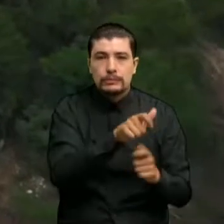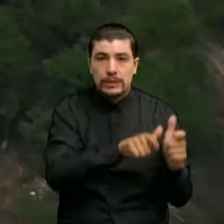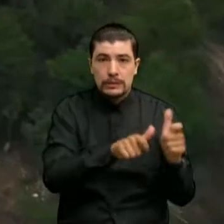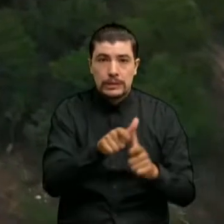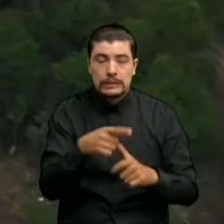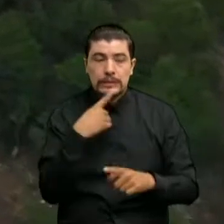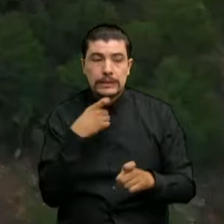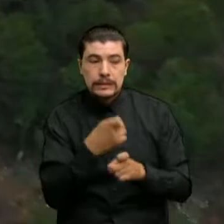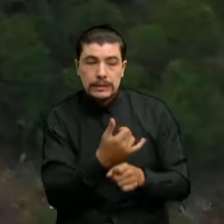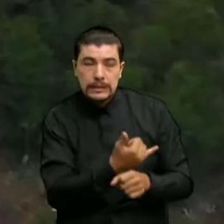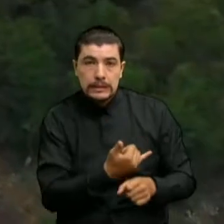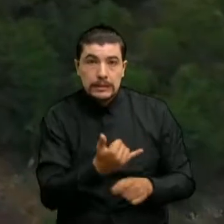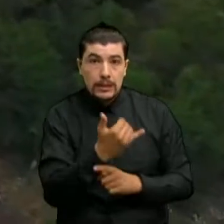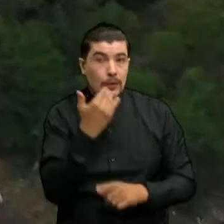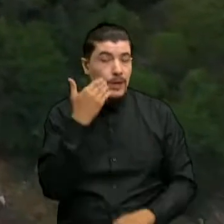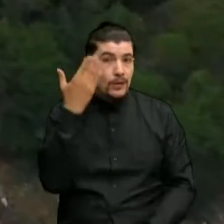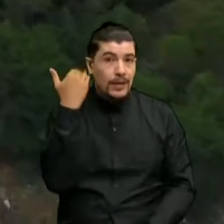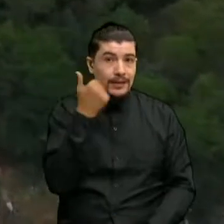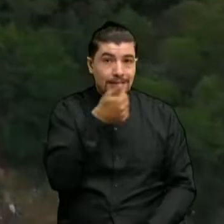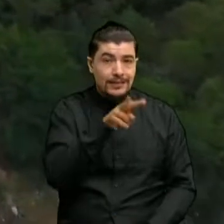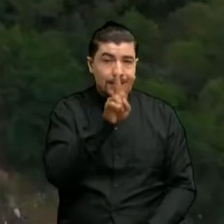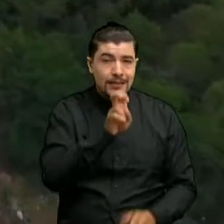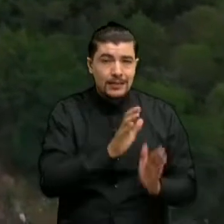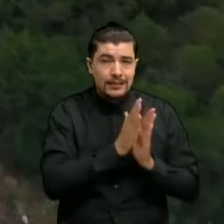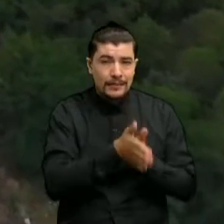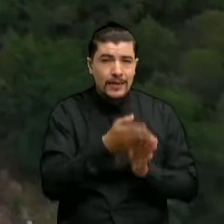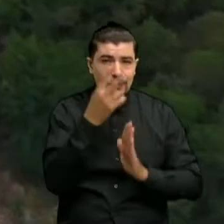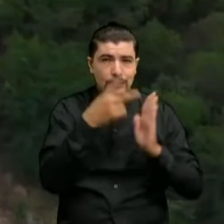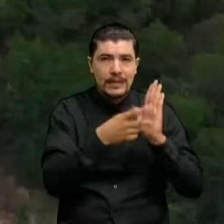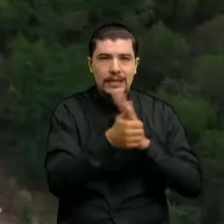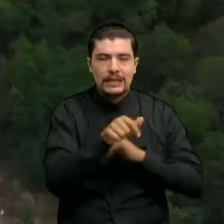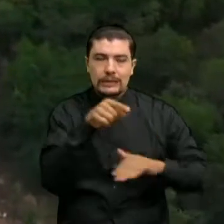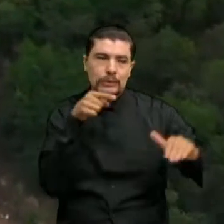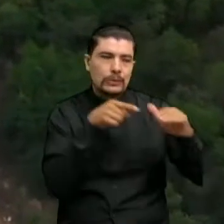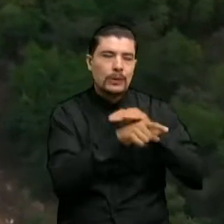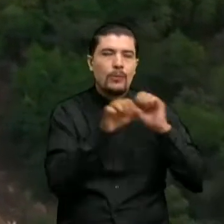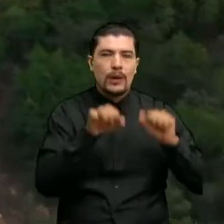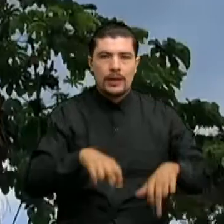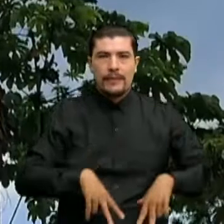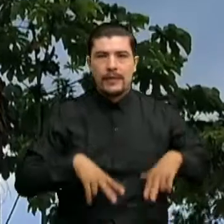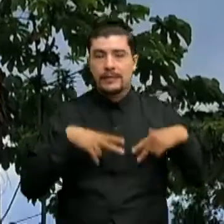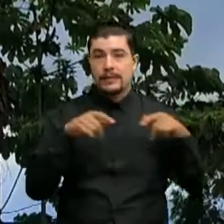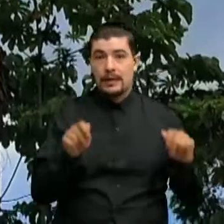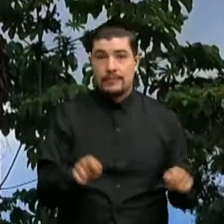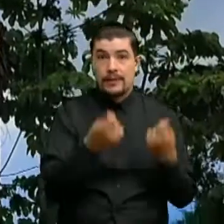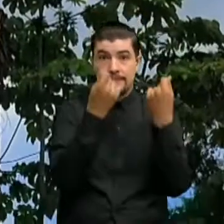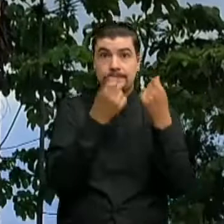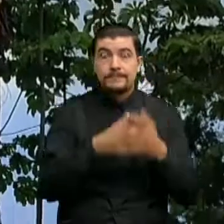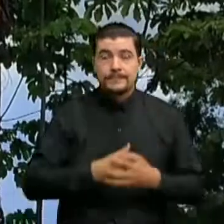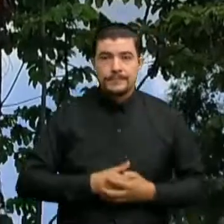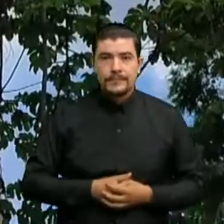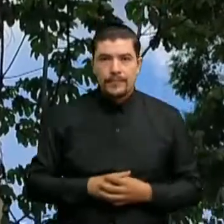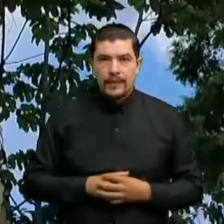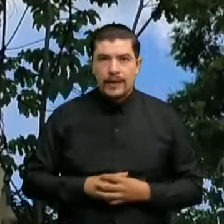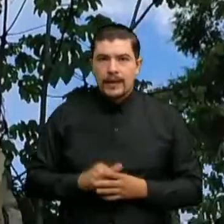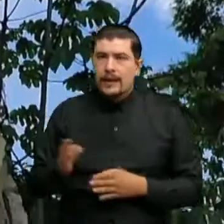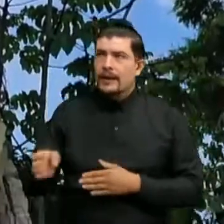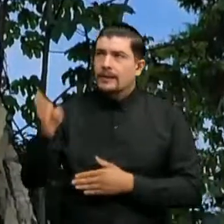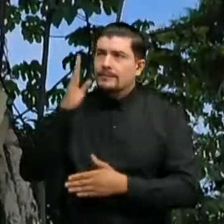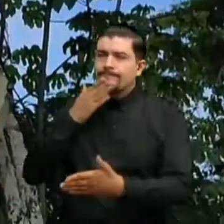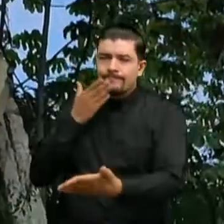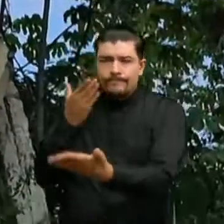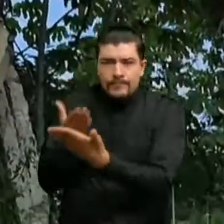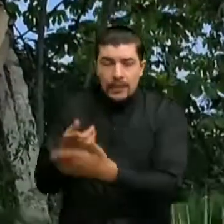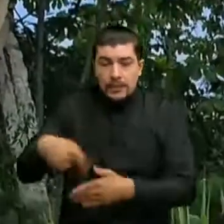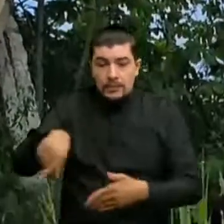familias salieran ese 17 de diciembre de 2010 huyendo para poder salvaguardar sus vidas. Gracias a Dios y como lo han dicho